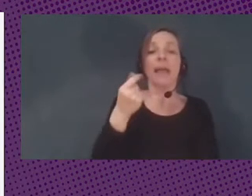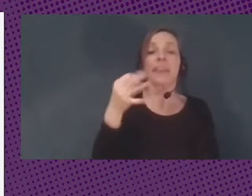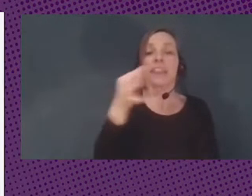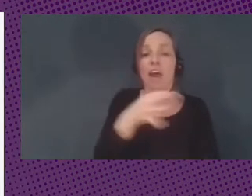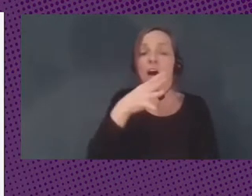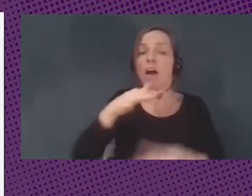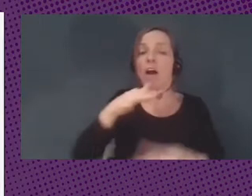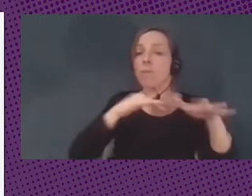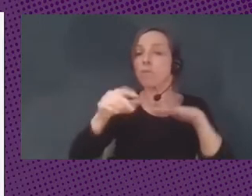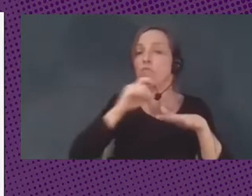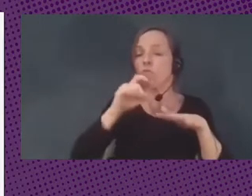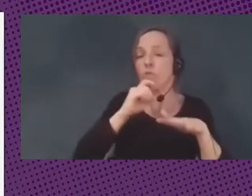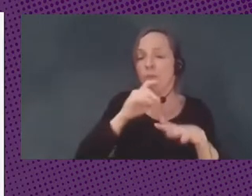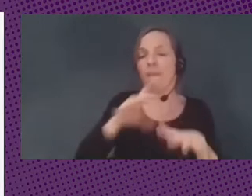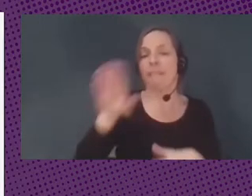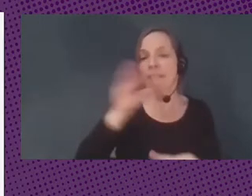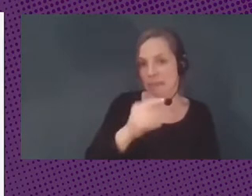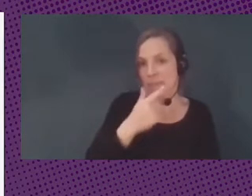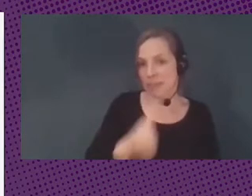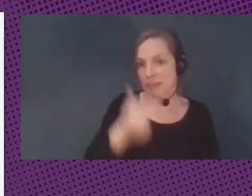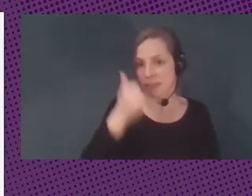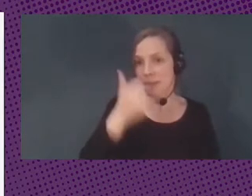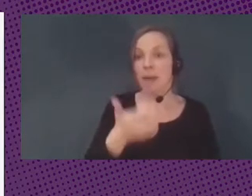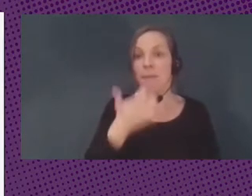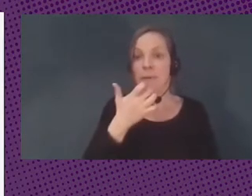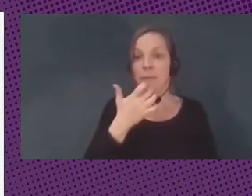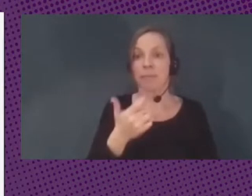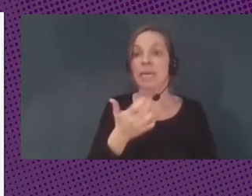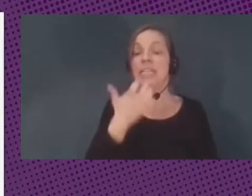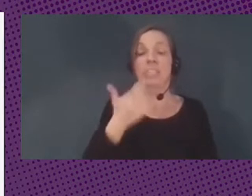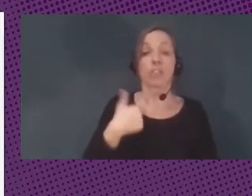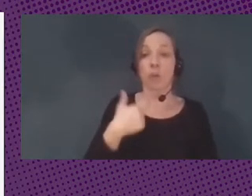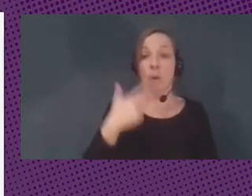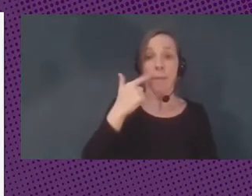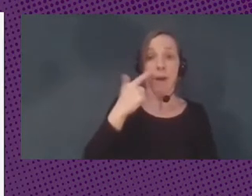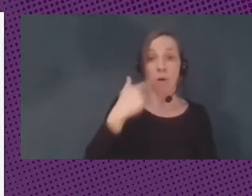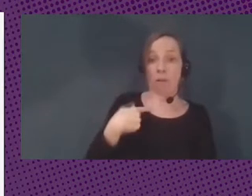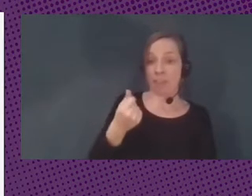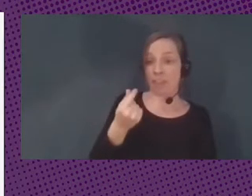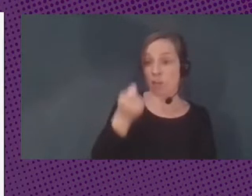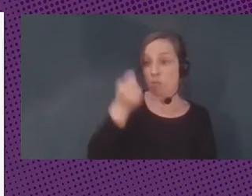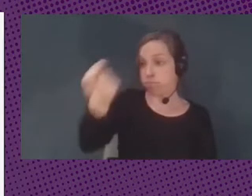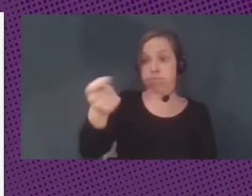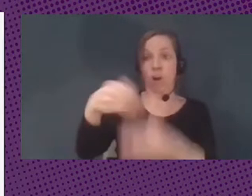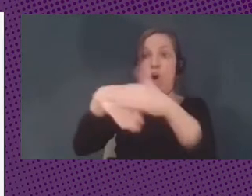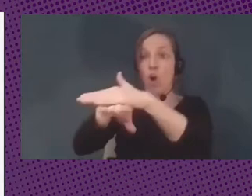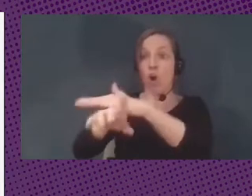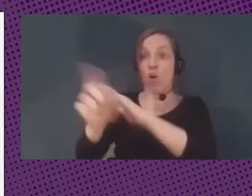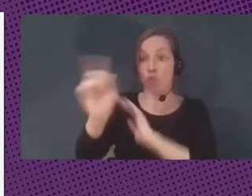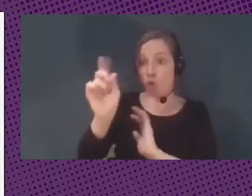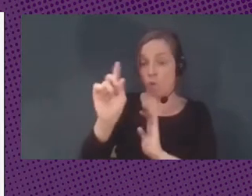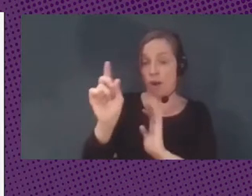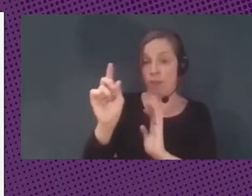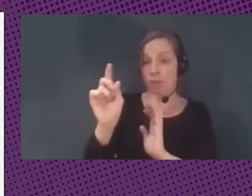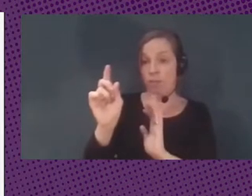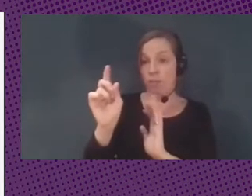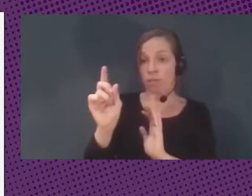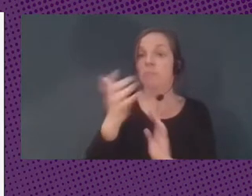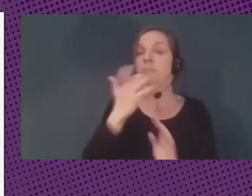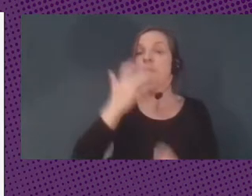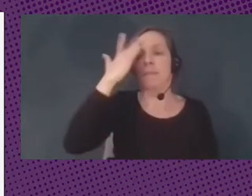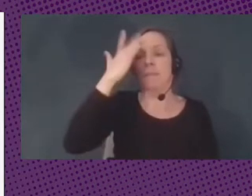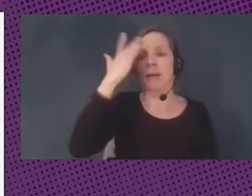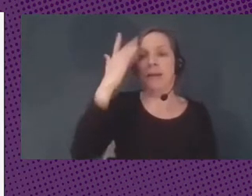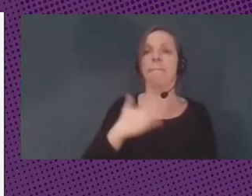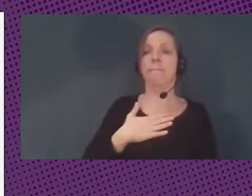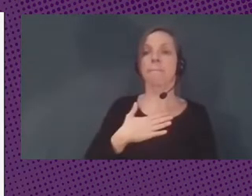Miren, por ejemplo, si yo no hubiese hecho ese depósito en el banco, pues solo existiría, digamos que un euro de